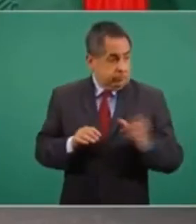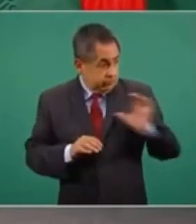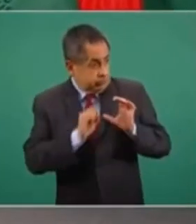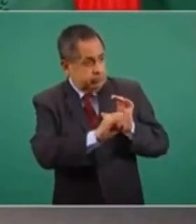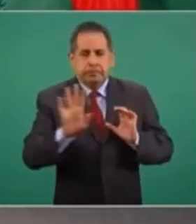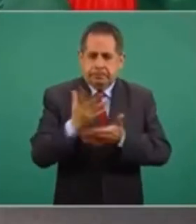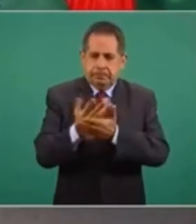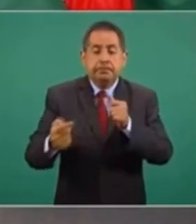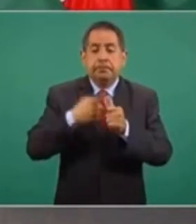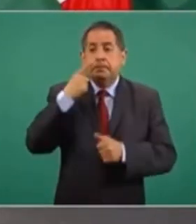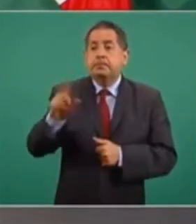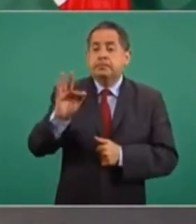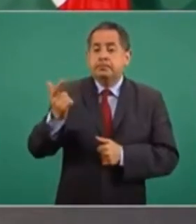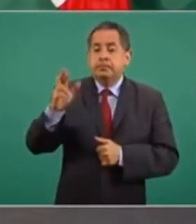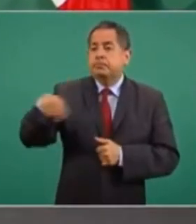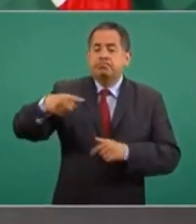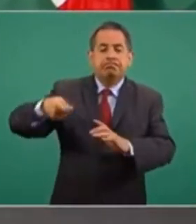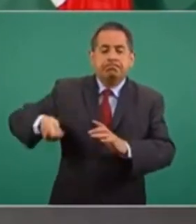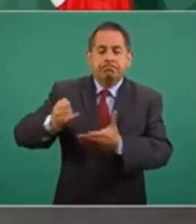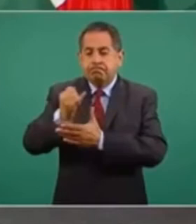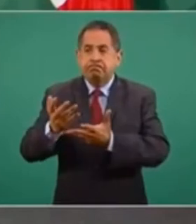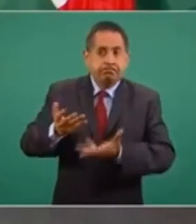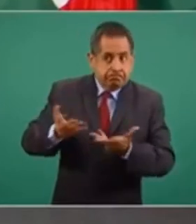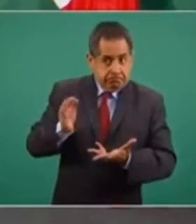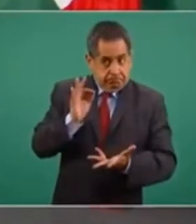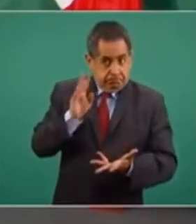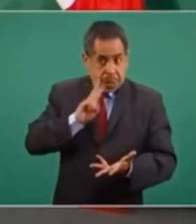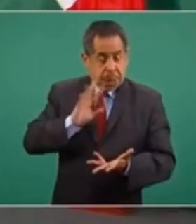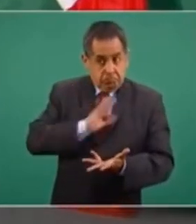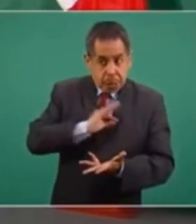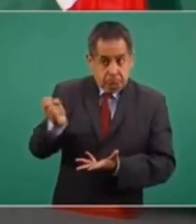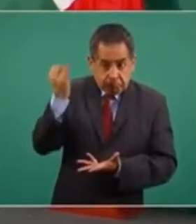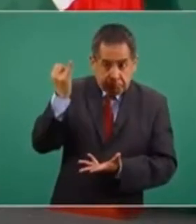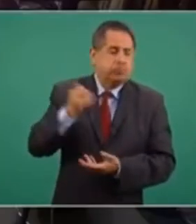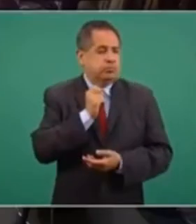resuelva si es conveniente